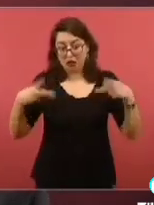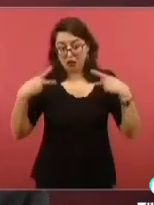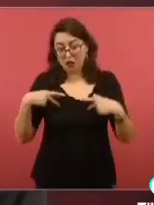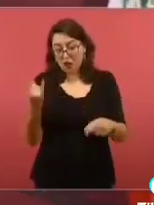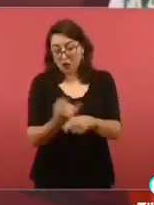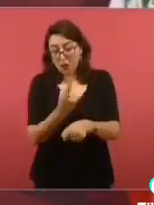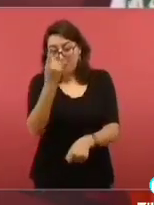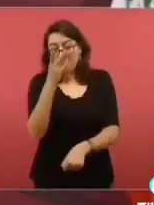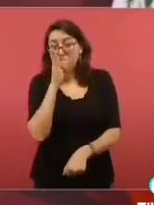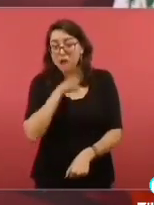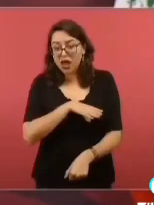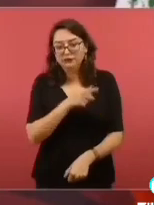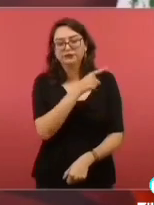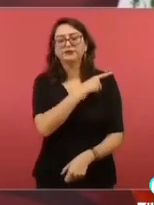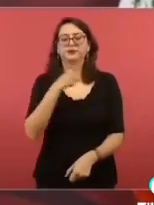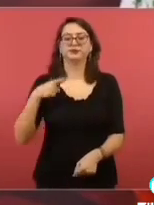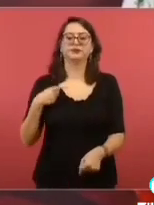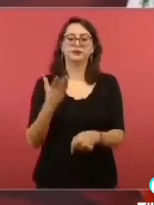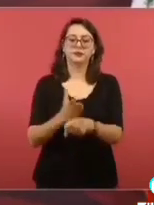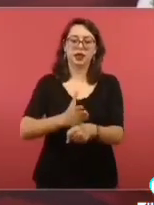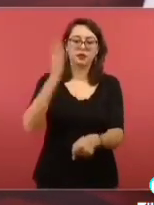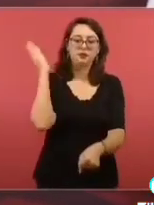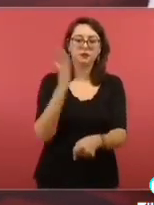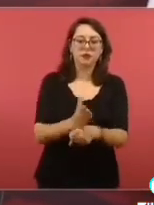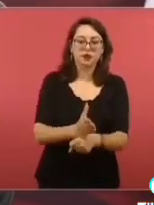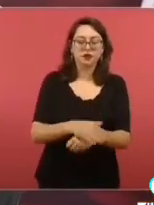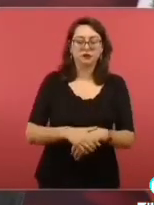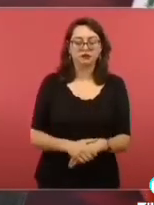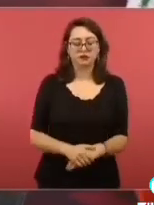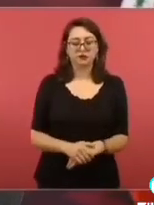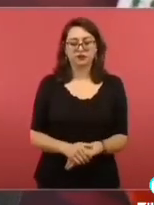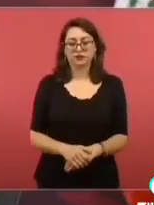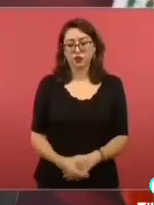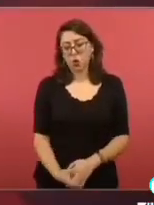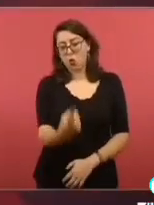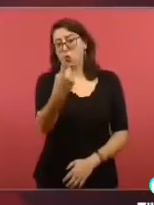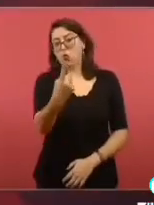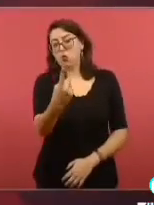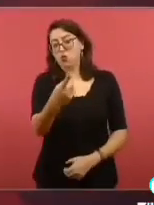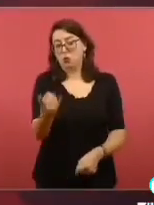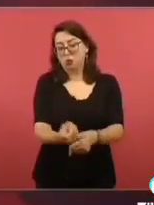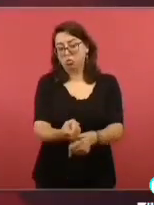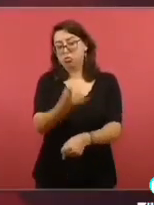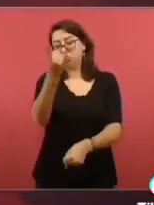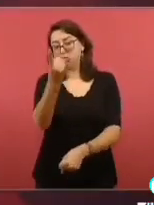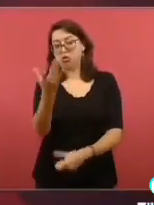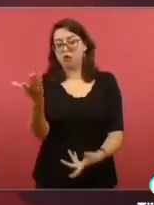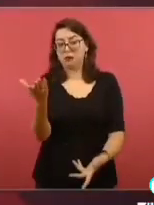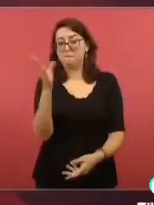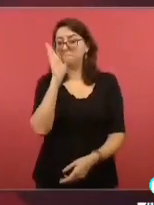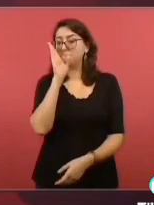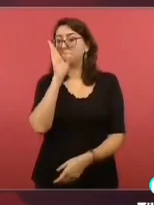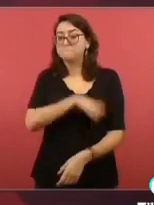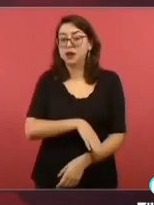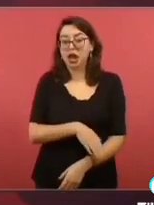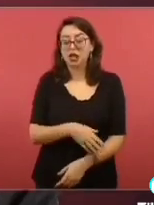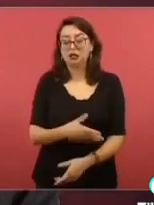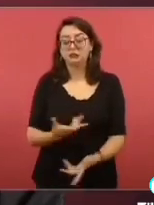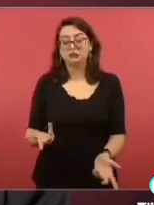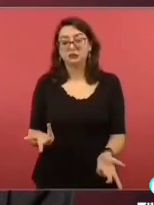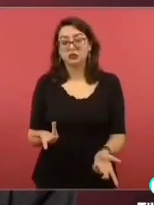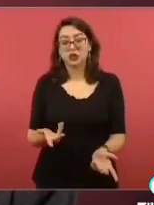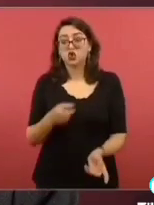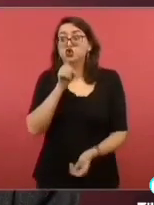por el hecho del mal comportamiento de un funcionario se va a manchar una